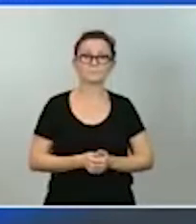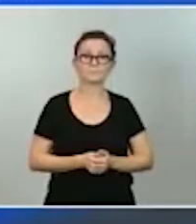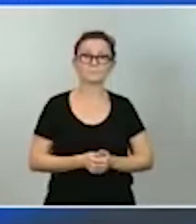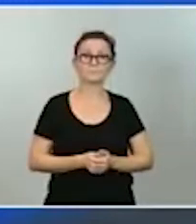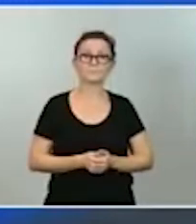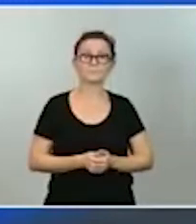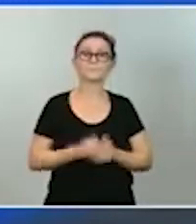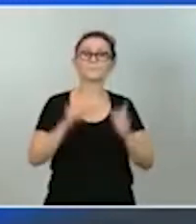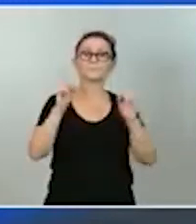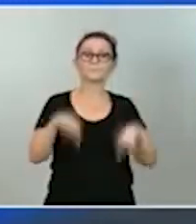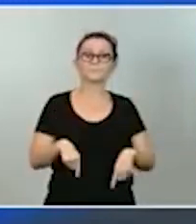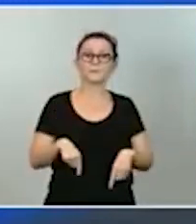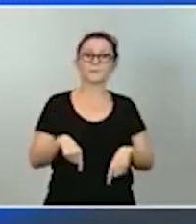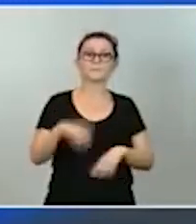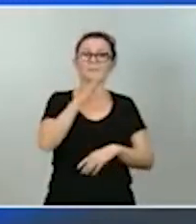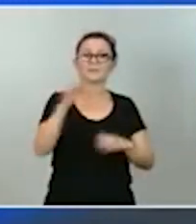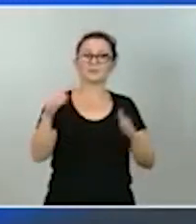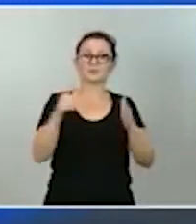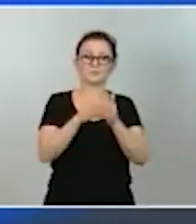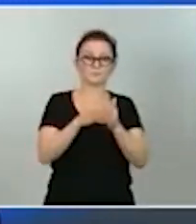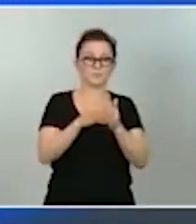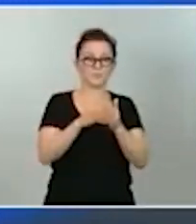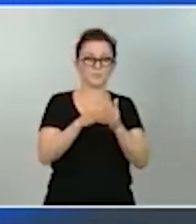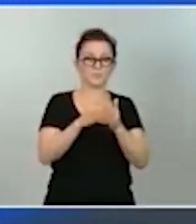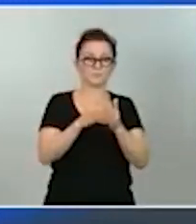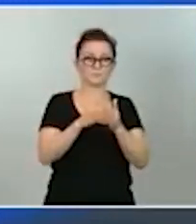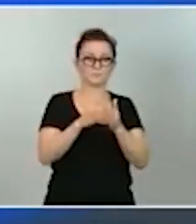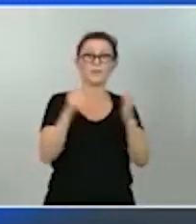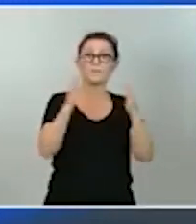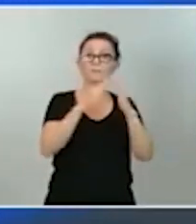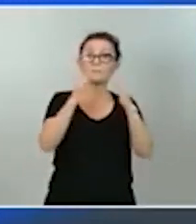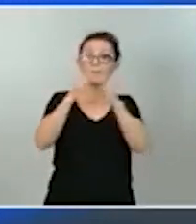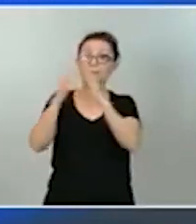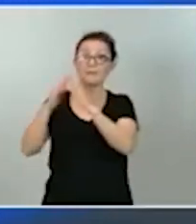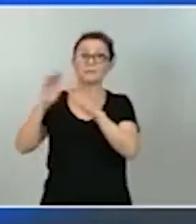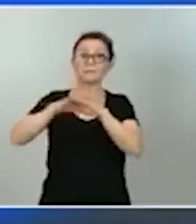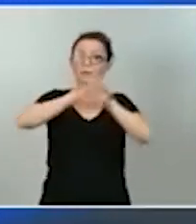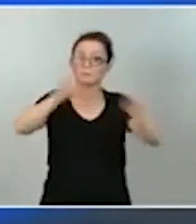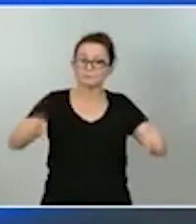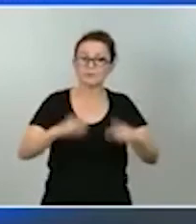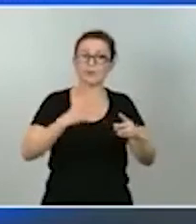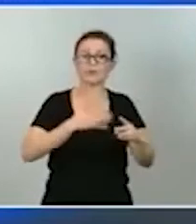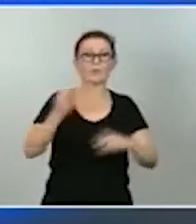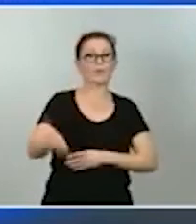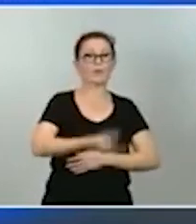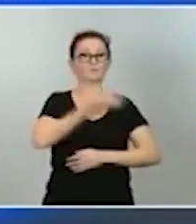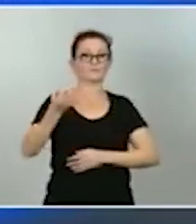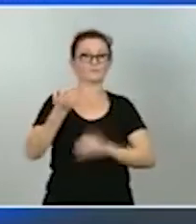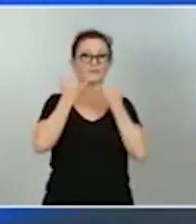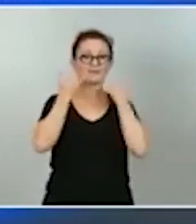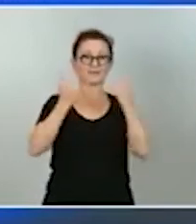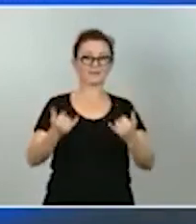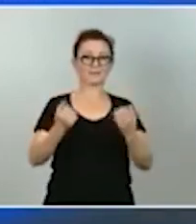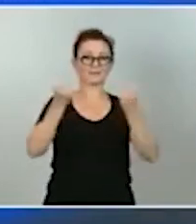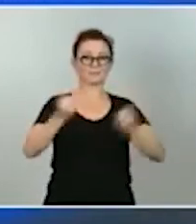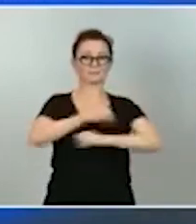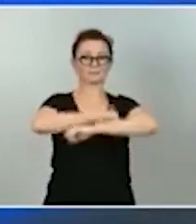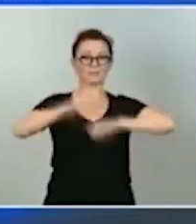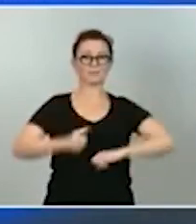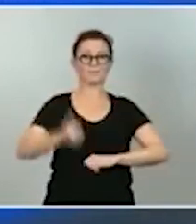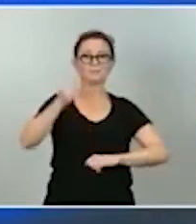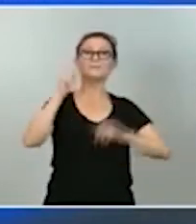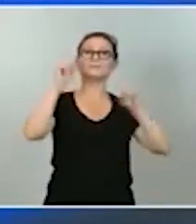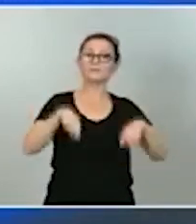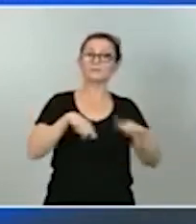millón de viviendas durante los próximos tres años para hacerlas más eficientes energéticamente. Reforzaremos la gestión integral de la